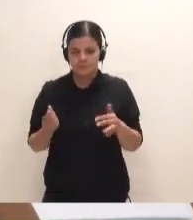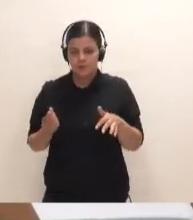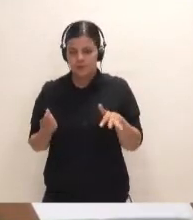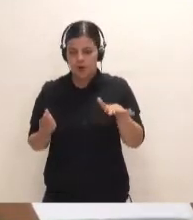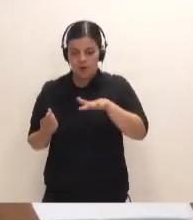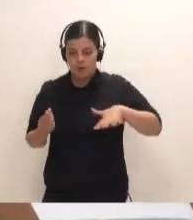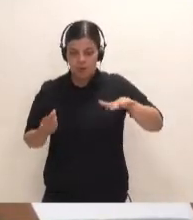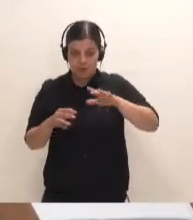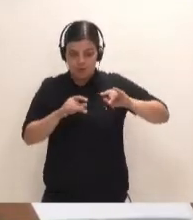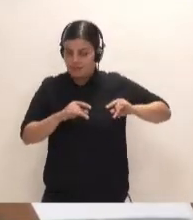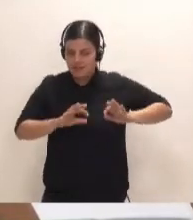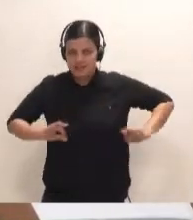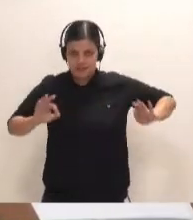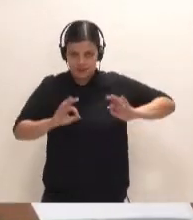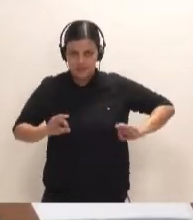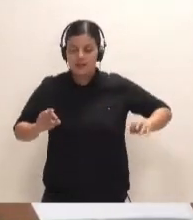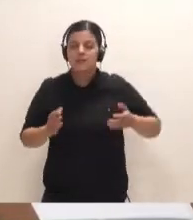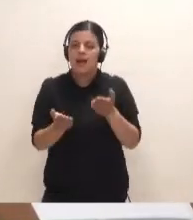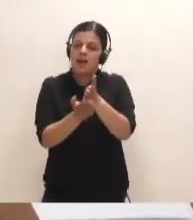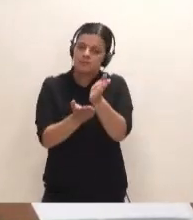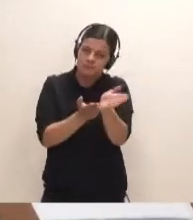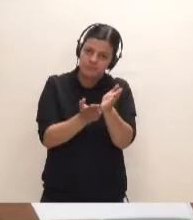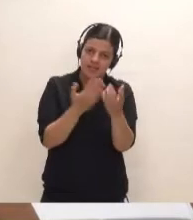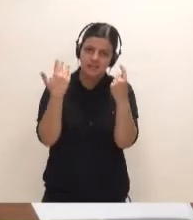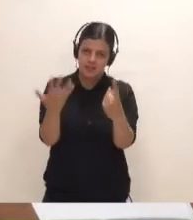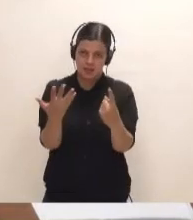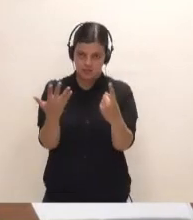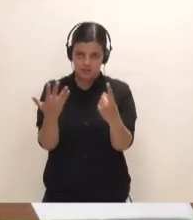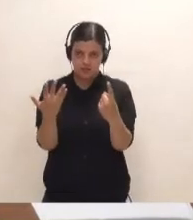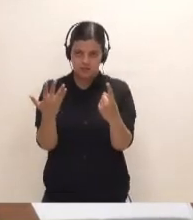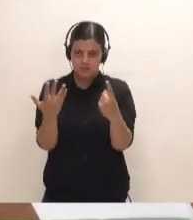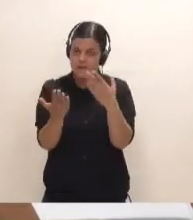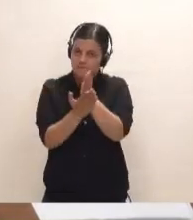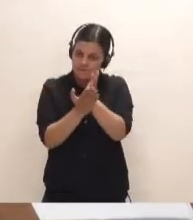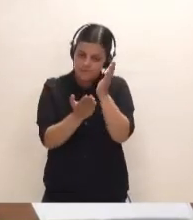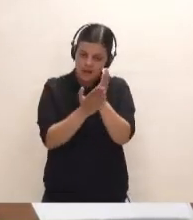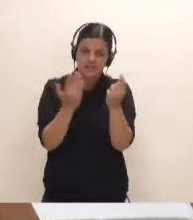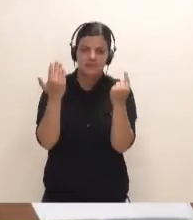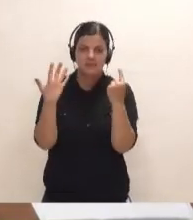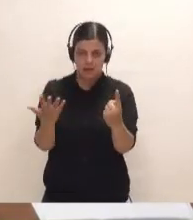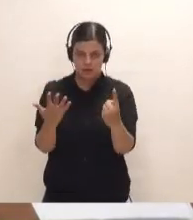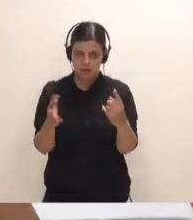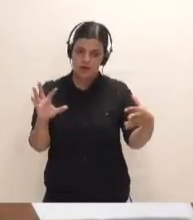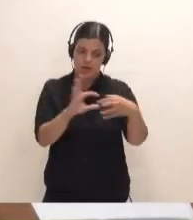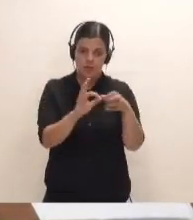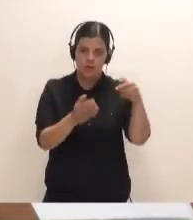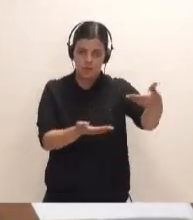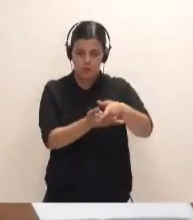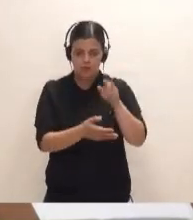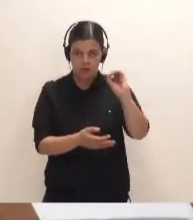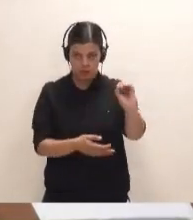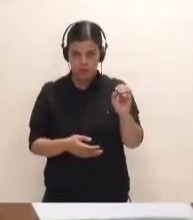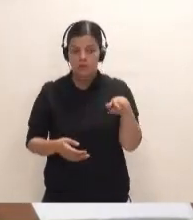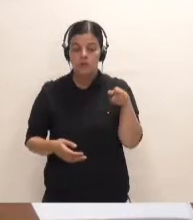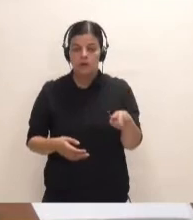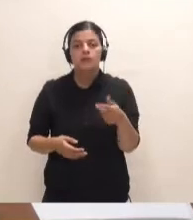en tierra, se plantearon seis alternativas más y seis variaciones más sobre aquella propuesta. Sea como fuere, se llegó